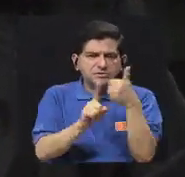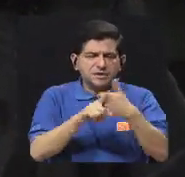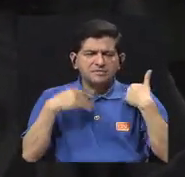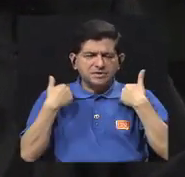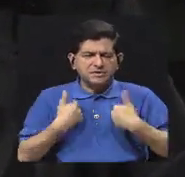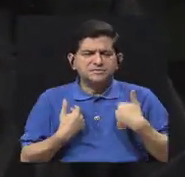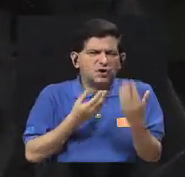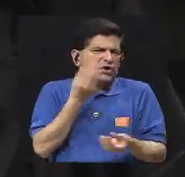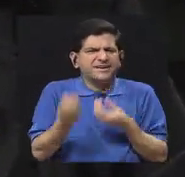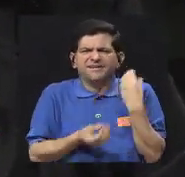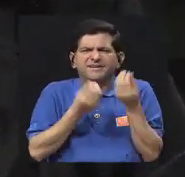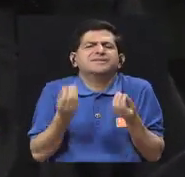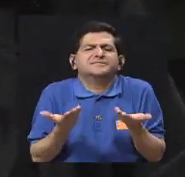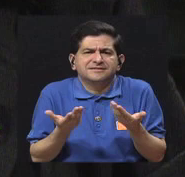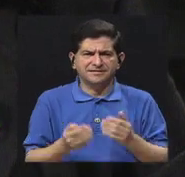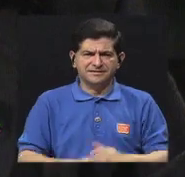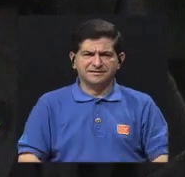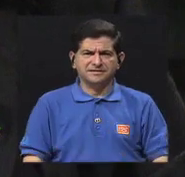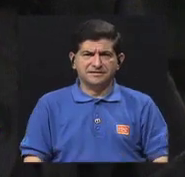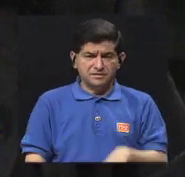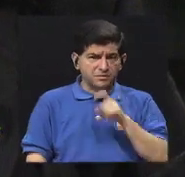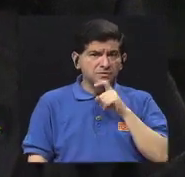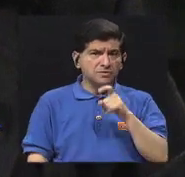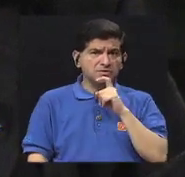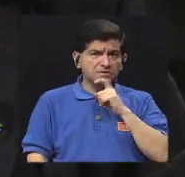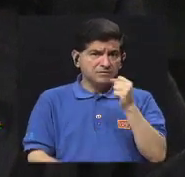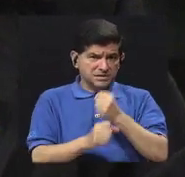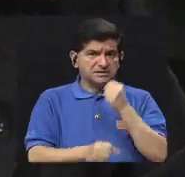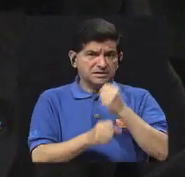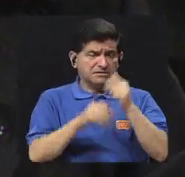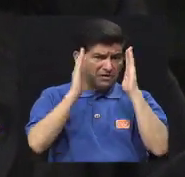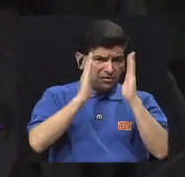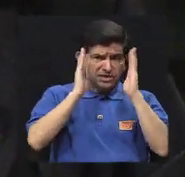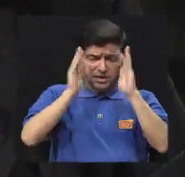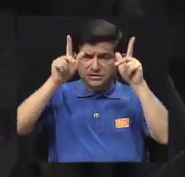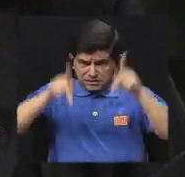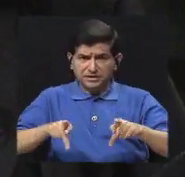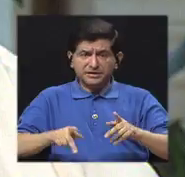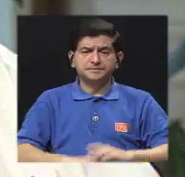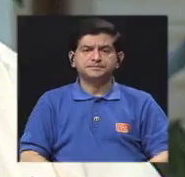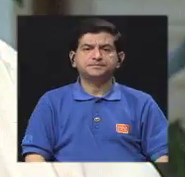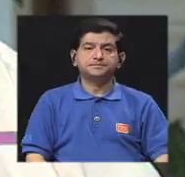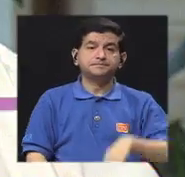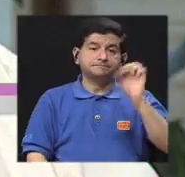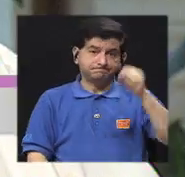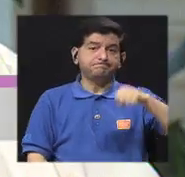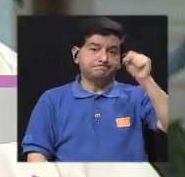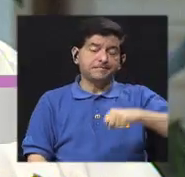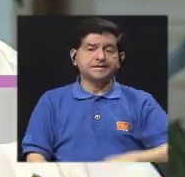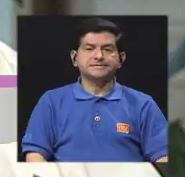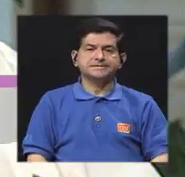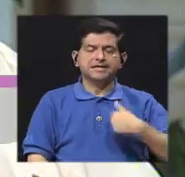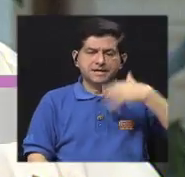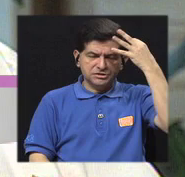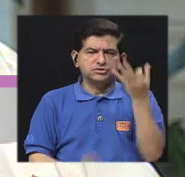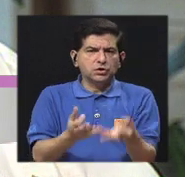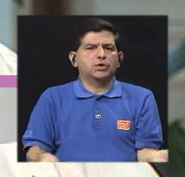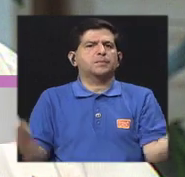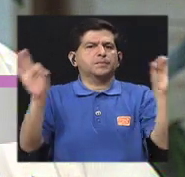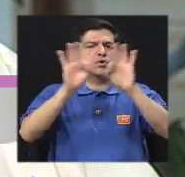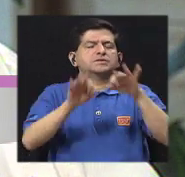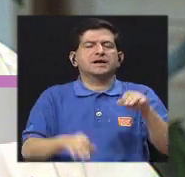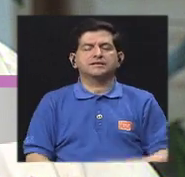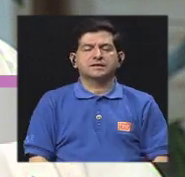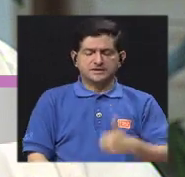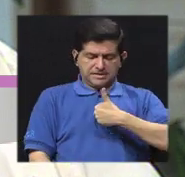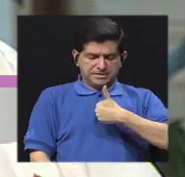¿Cómo se las ingenian, don Cristóbal? Porque es complicado también trabajar y atender a estos pacientes. Sí, yo creo que ahí lo importante es